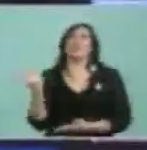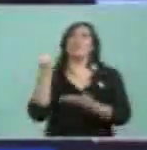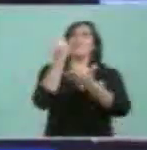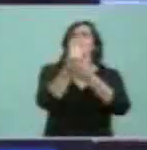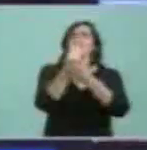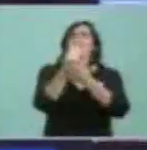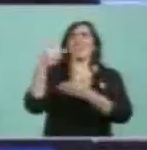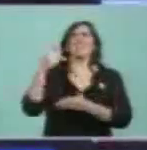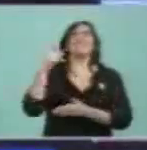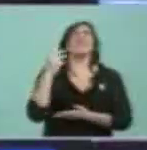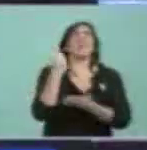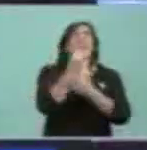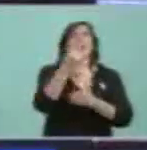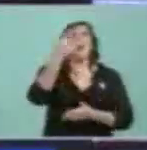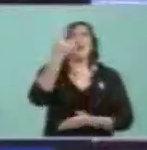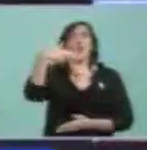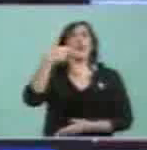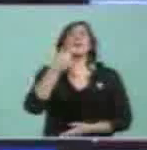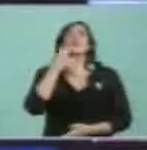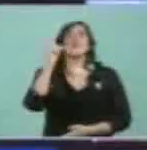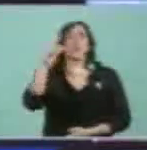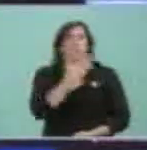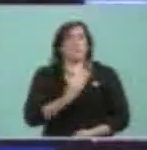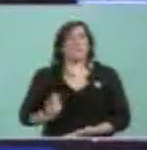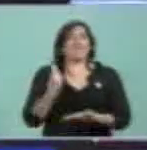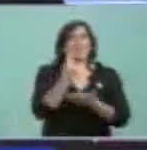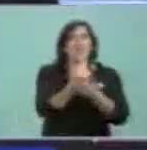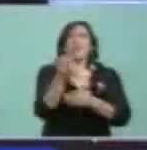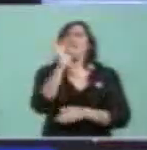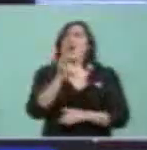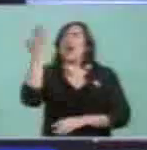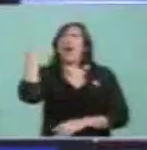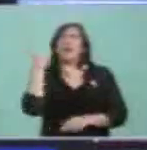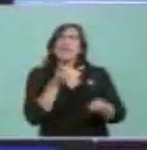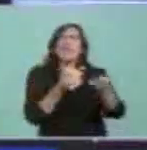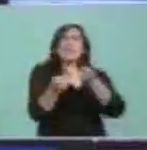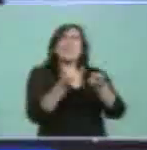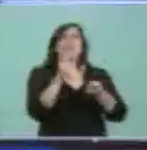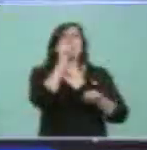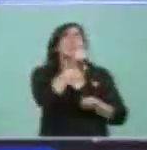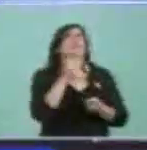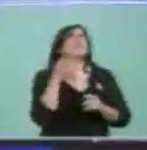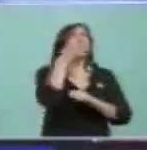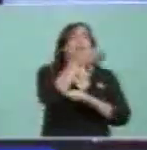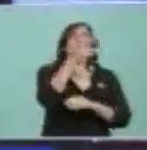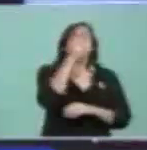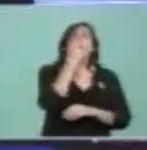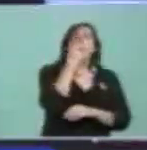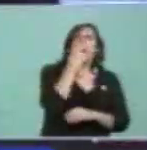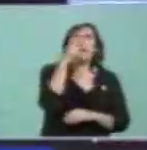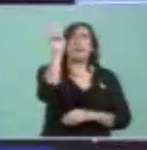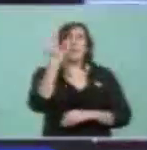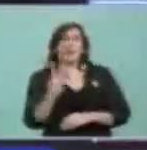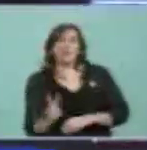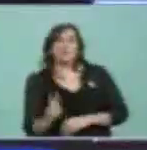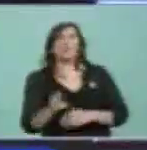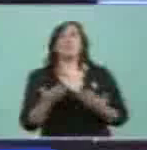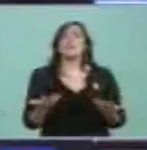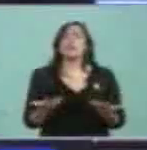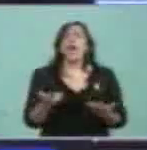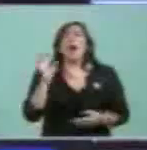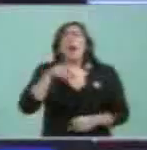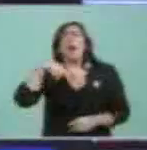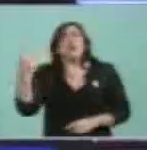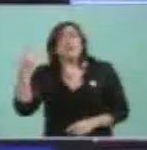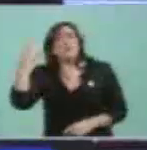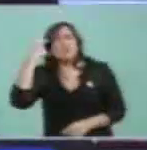y logró misiones como la de Colombia y Venezuela, otros dirán fue